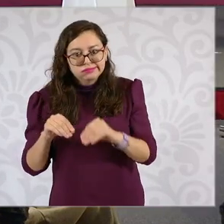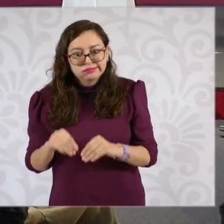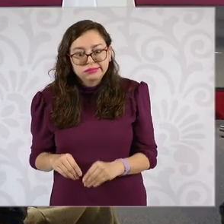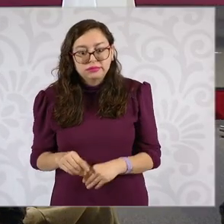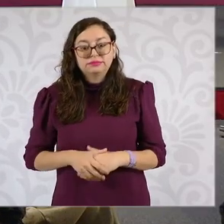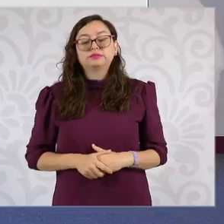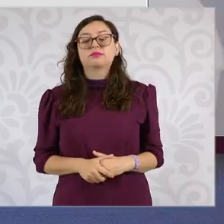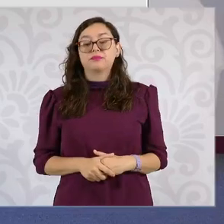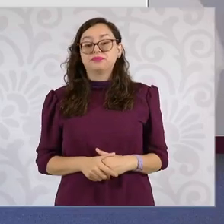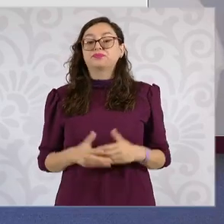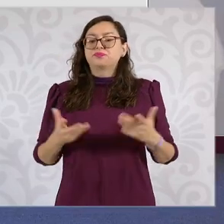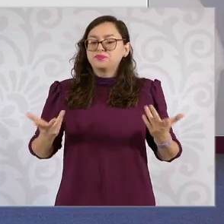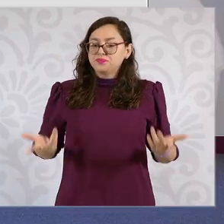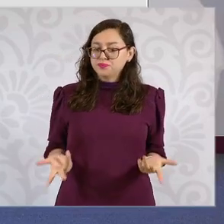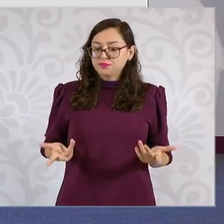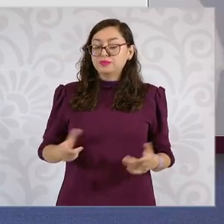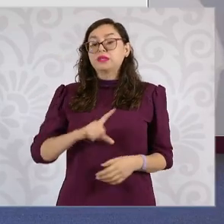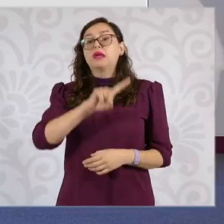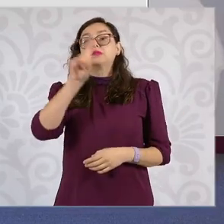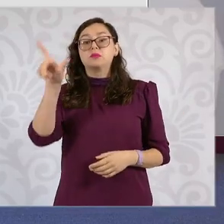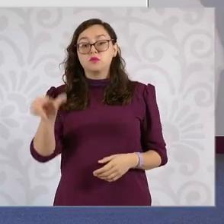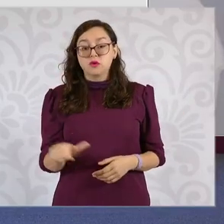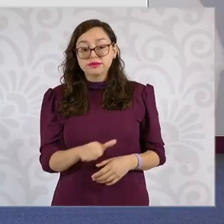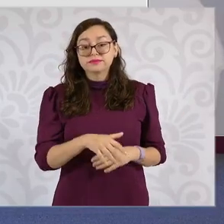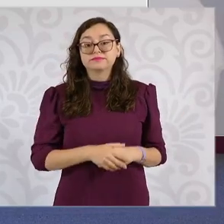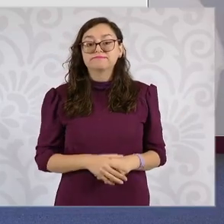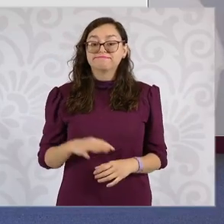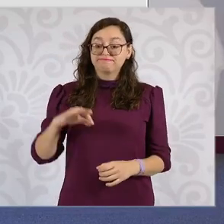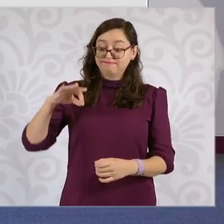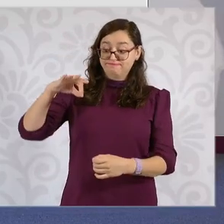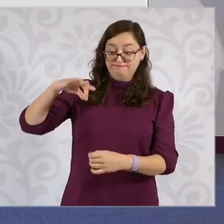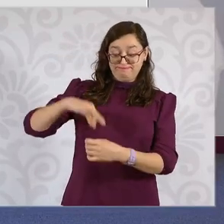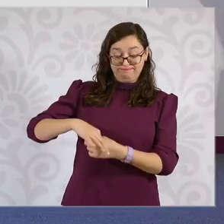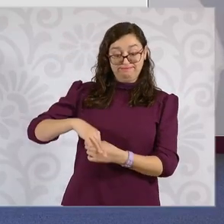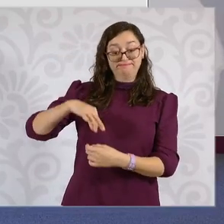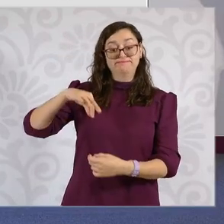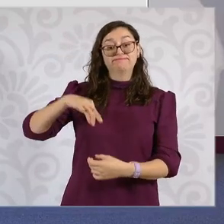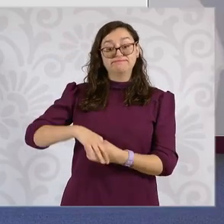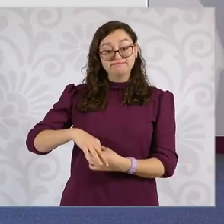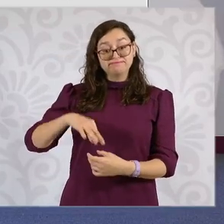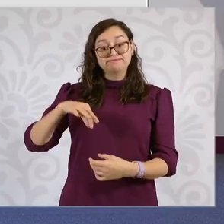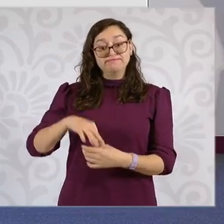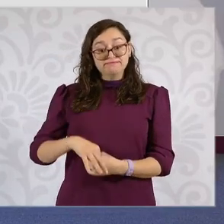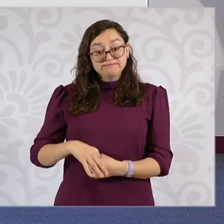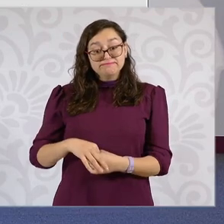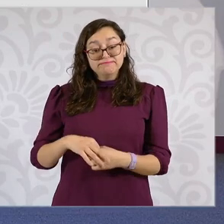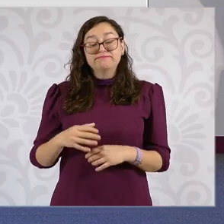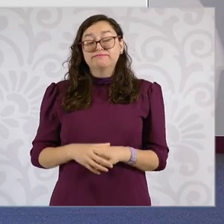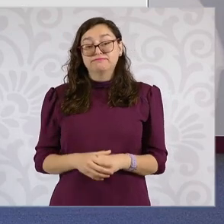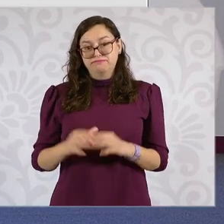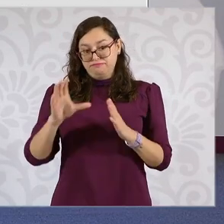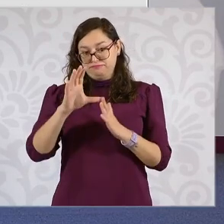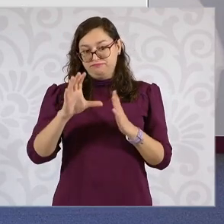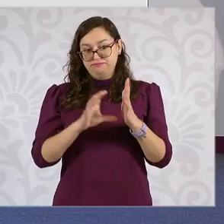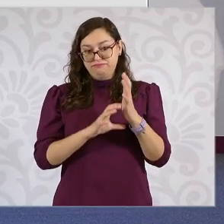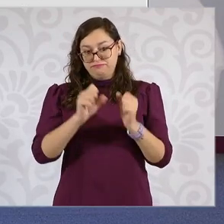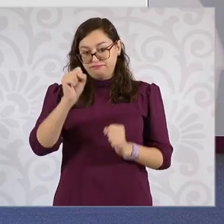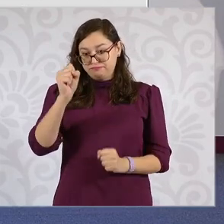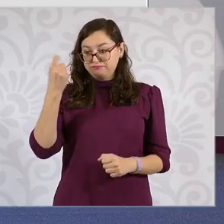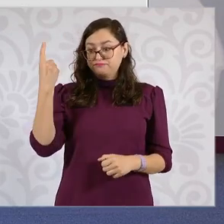Se vota finalmente la reforma al poder judicial constitucional. Tiene